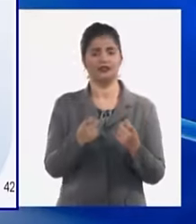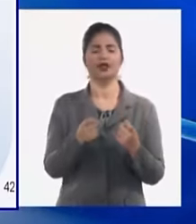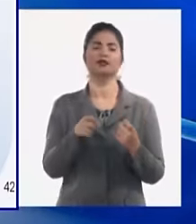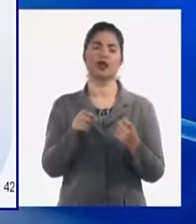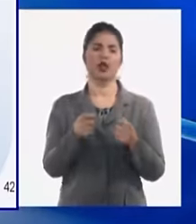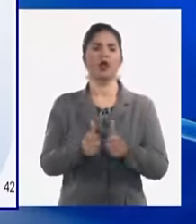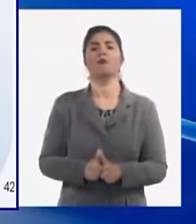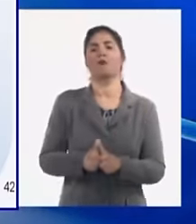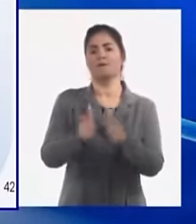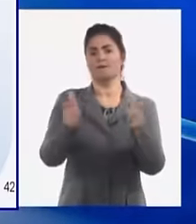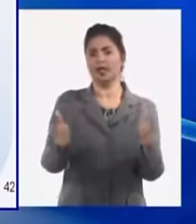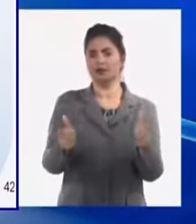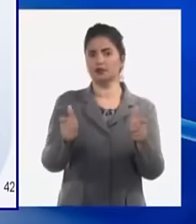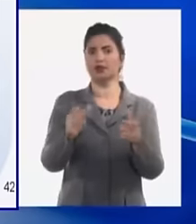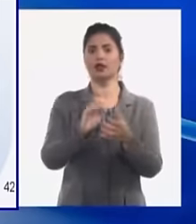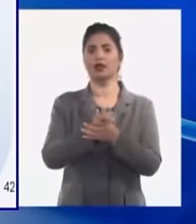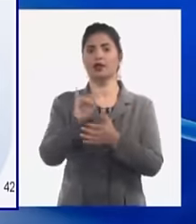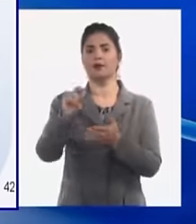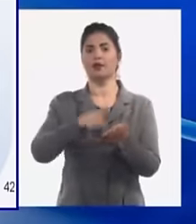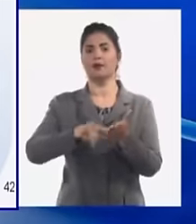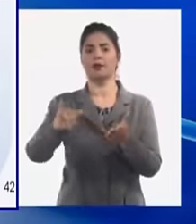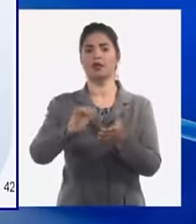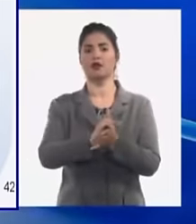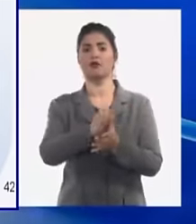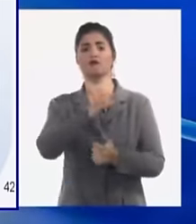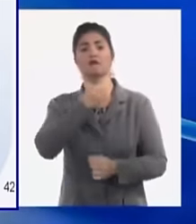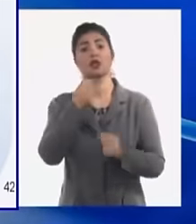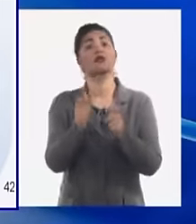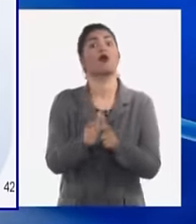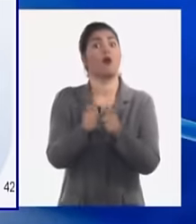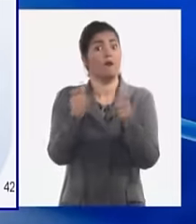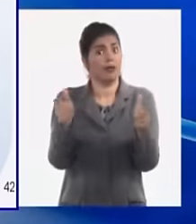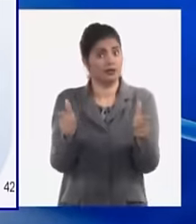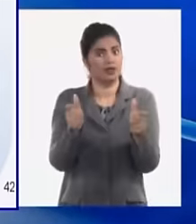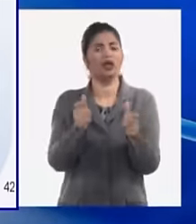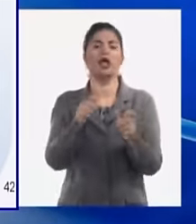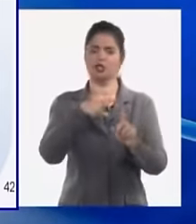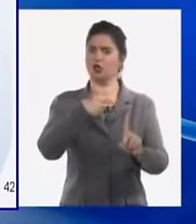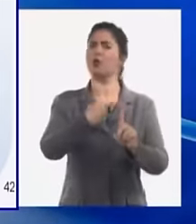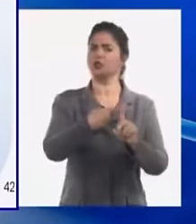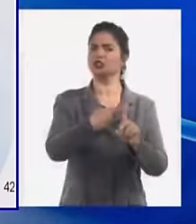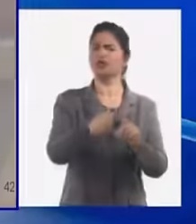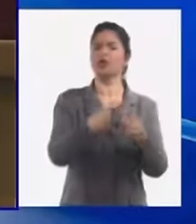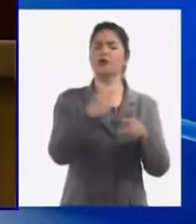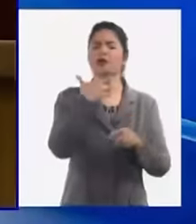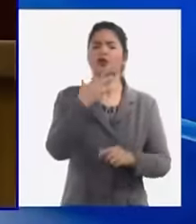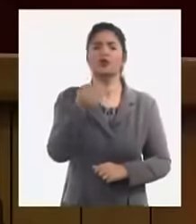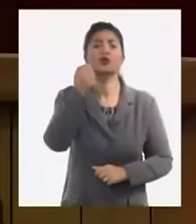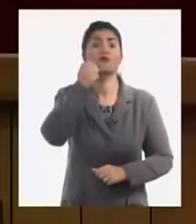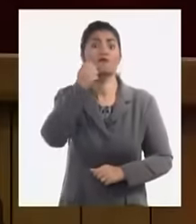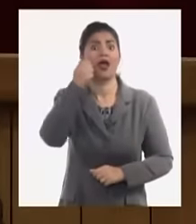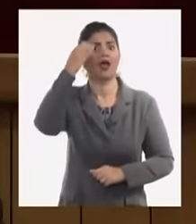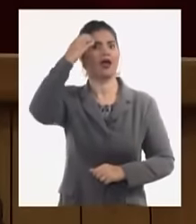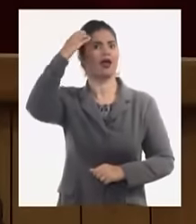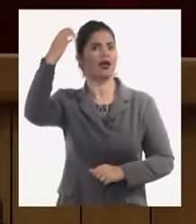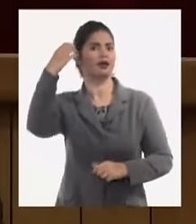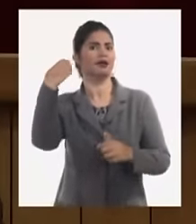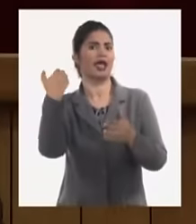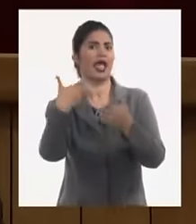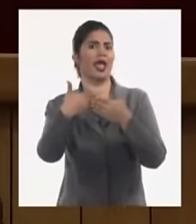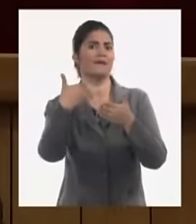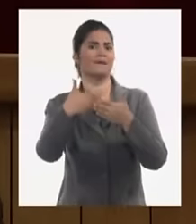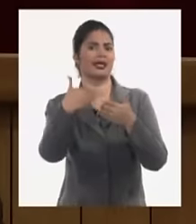MIPIMES con las regulaciones y corrigiendo las distorsiones pero nosotros nos gustaría también que crecieran más las